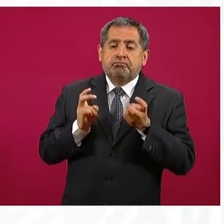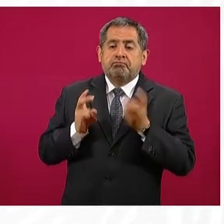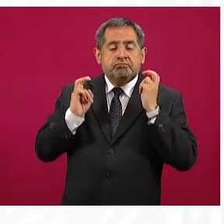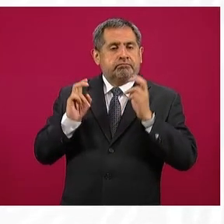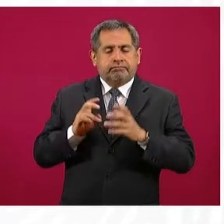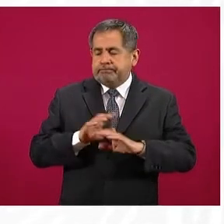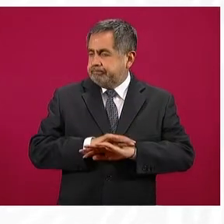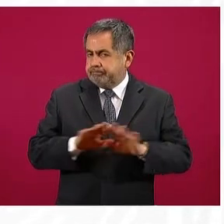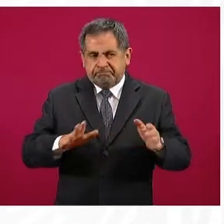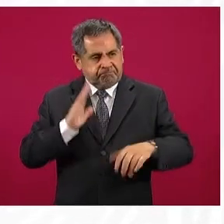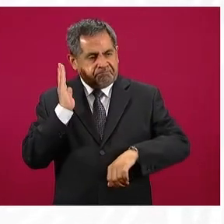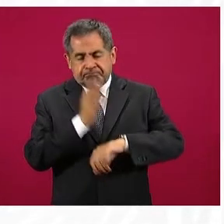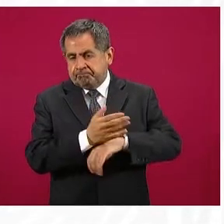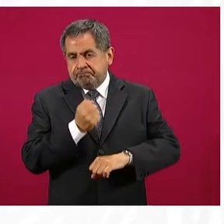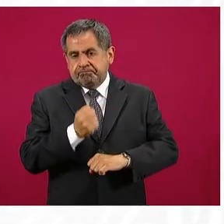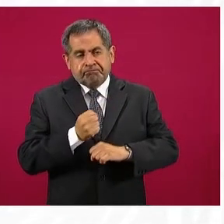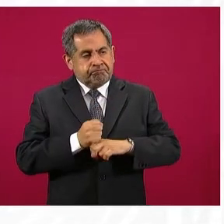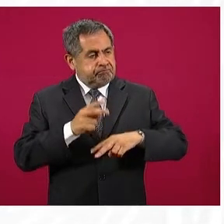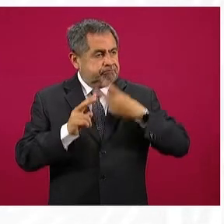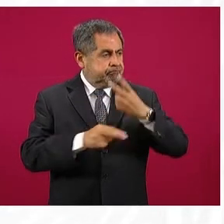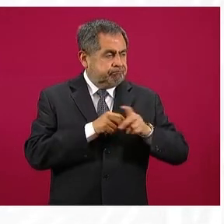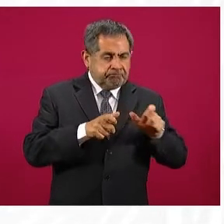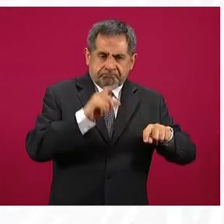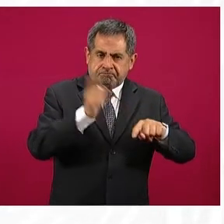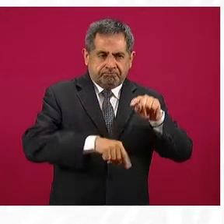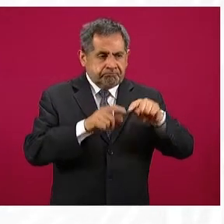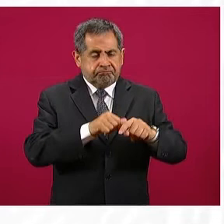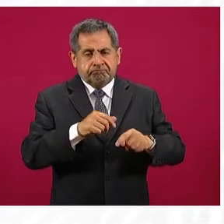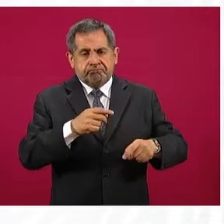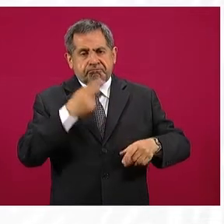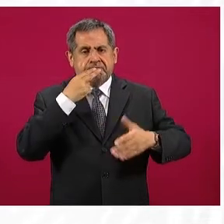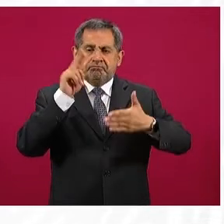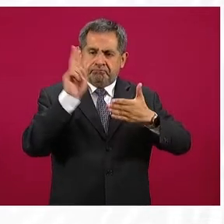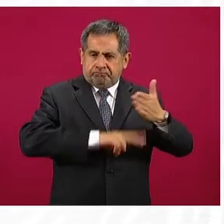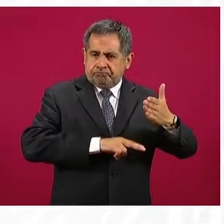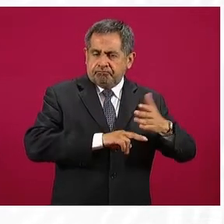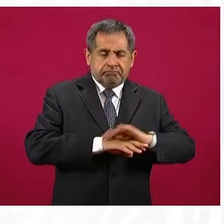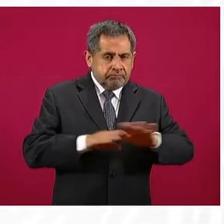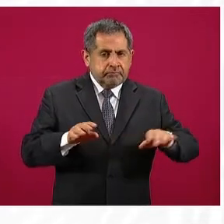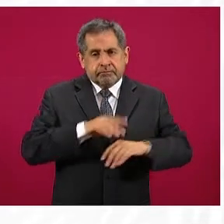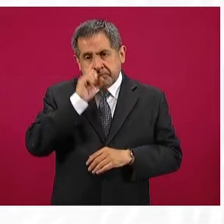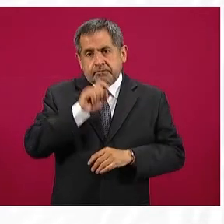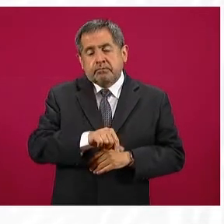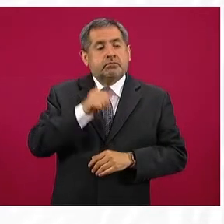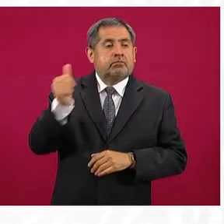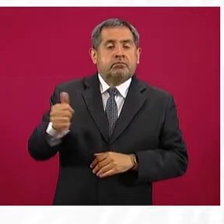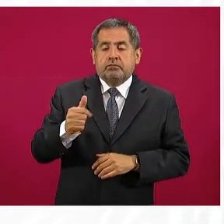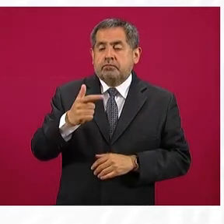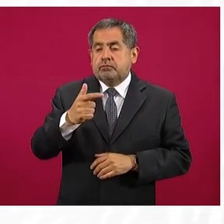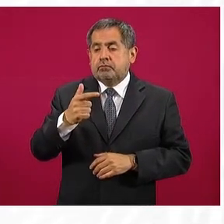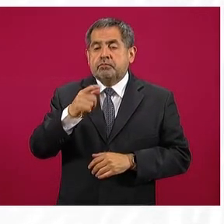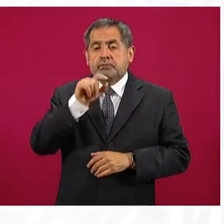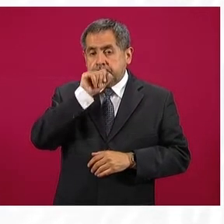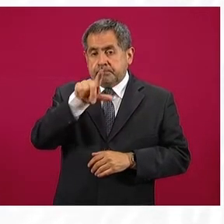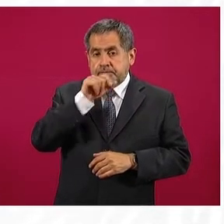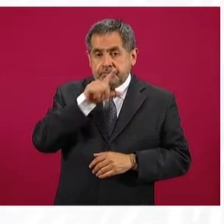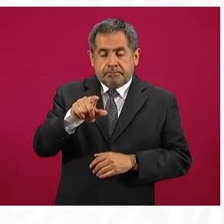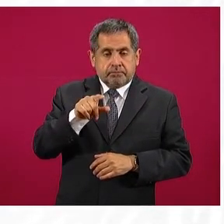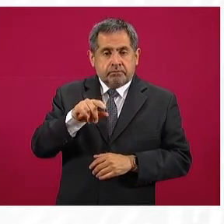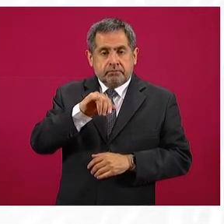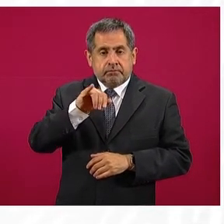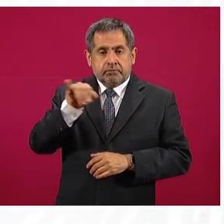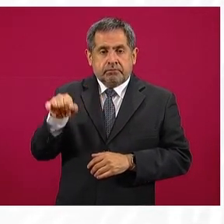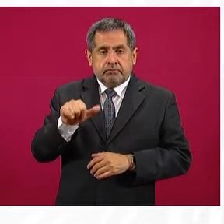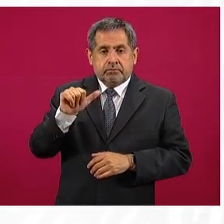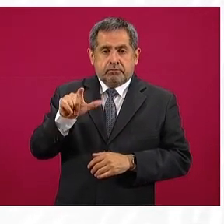fuertes contra este tema. Y además también una gasolinera en Jalos, Totitlán, Jalisco. Eso, esos